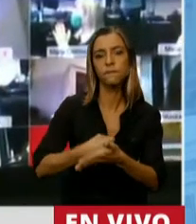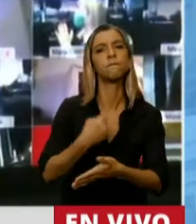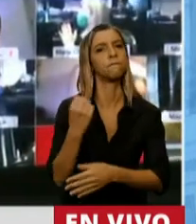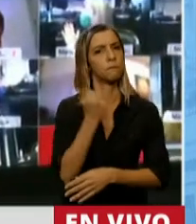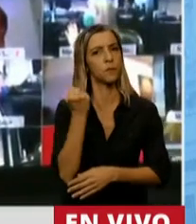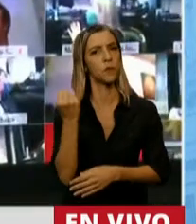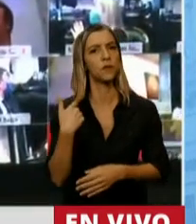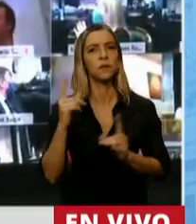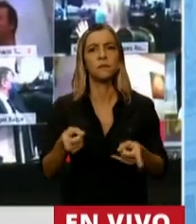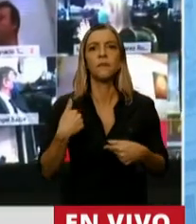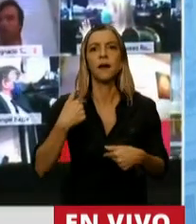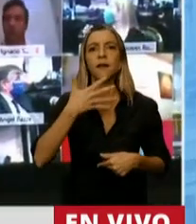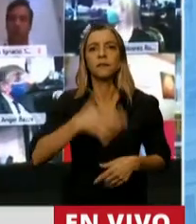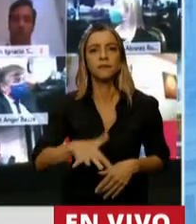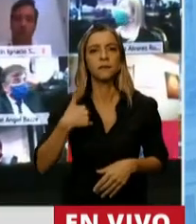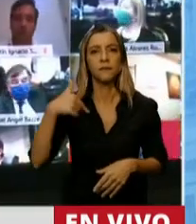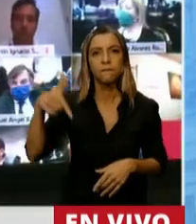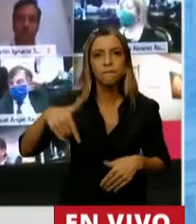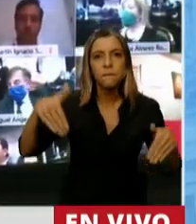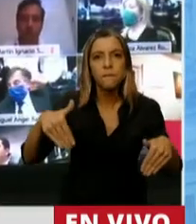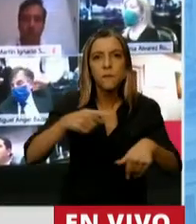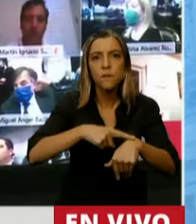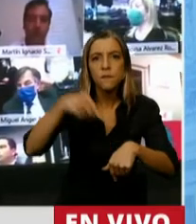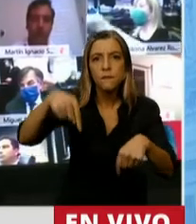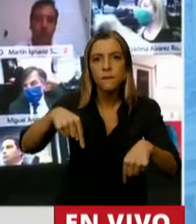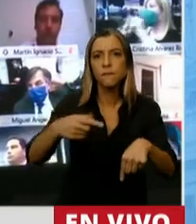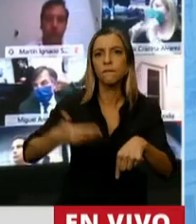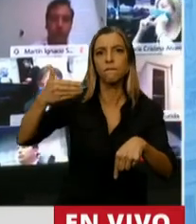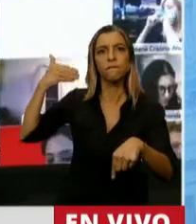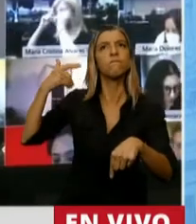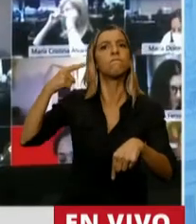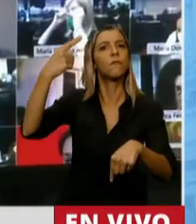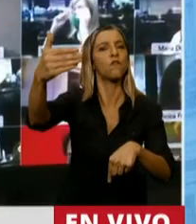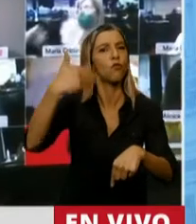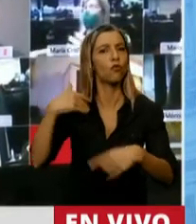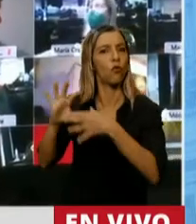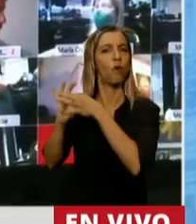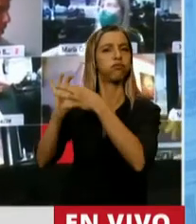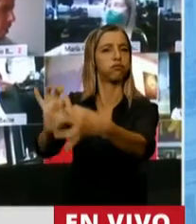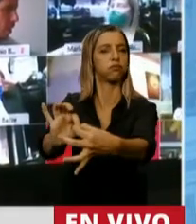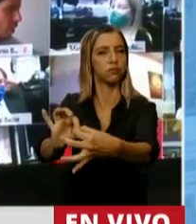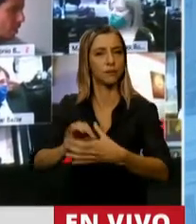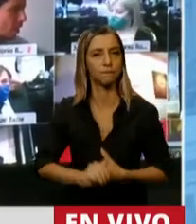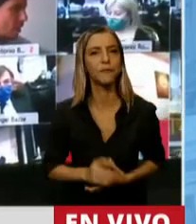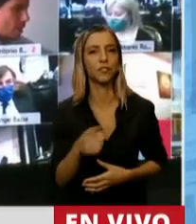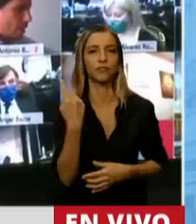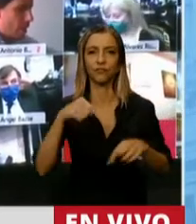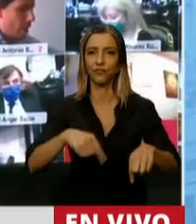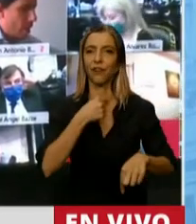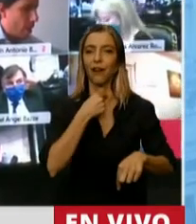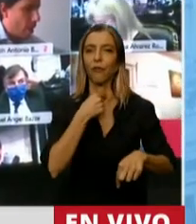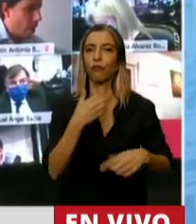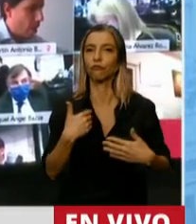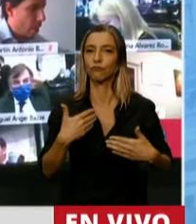presente y el futuro de una Argentina que se quiere volver a poner de pie. En este caso solicité la palabra para hacer un homenaje